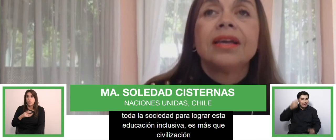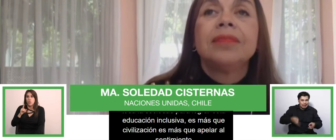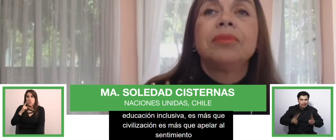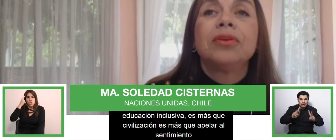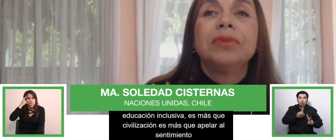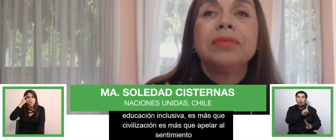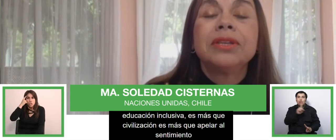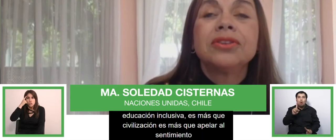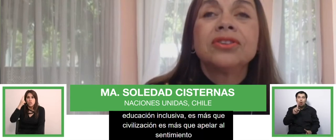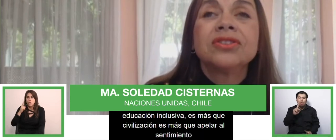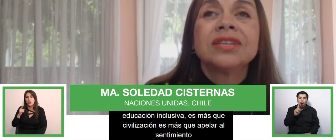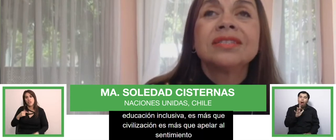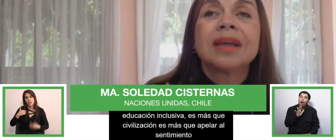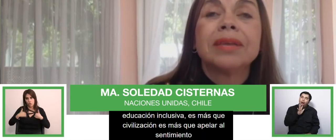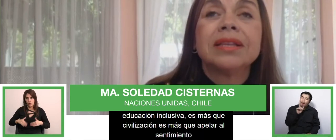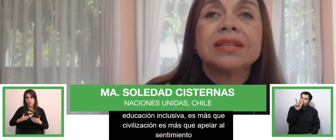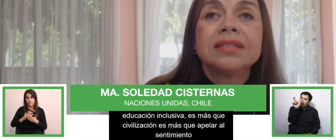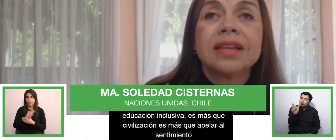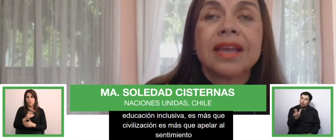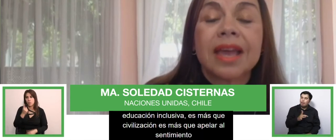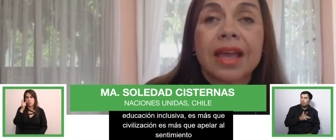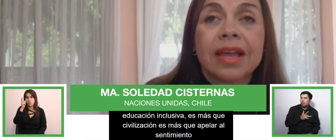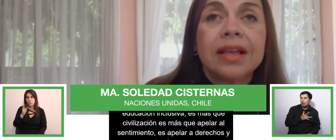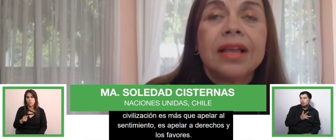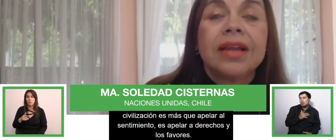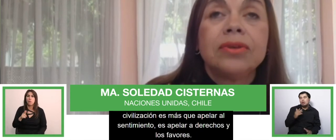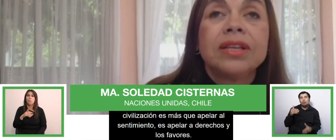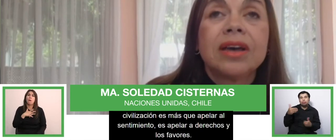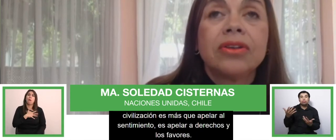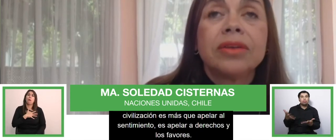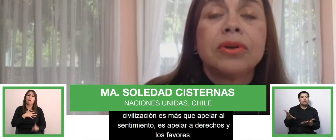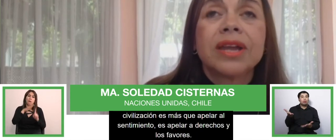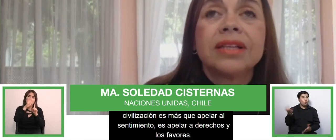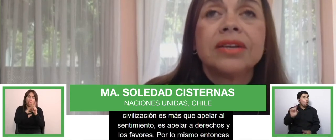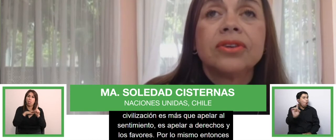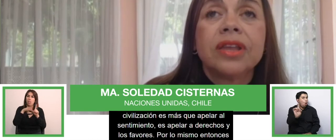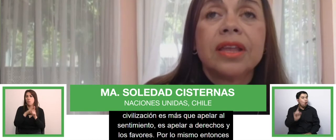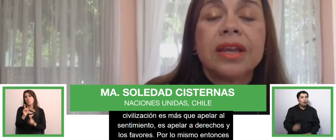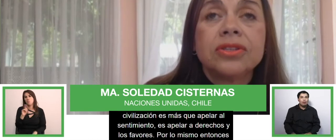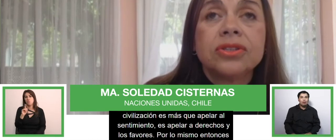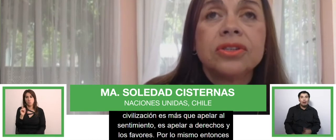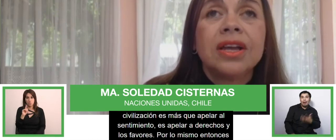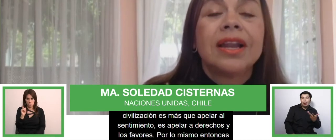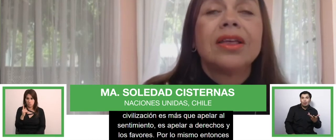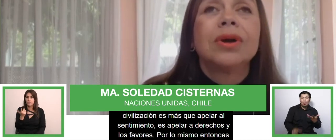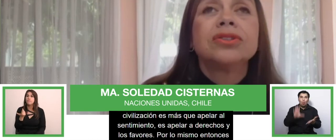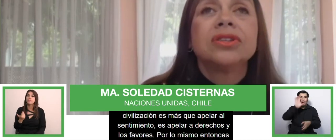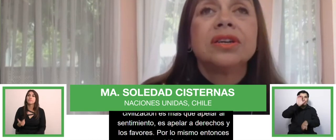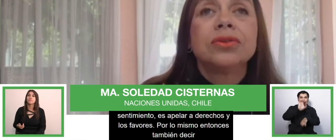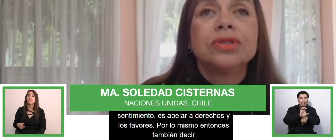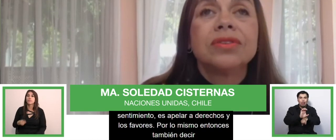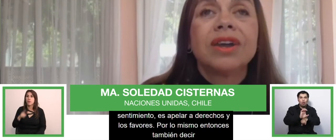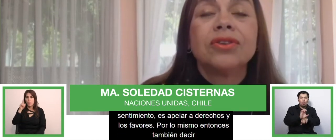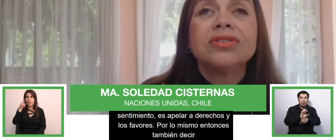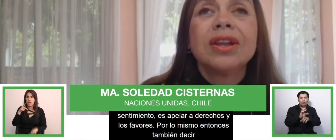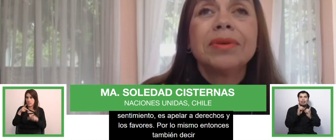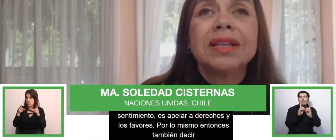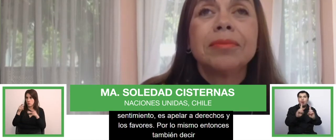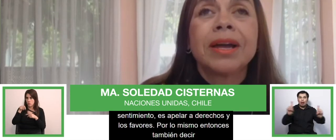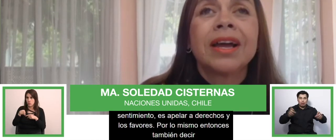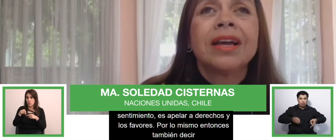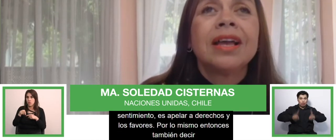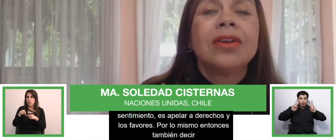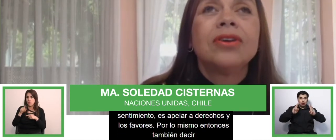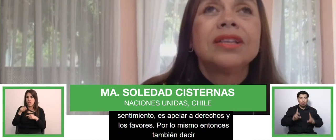Y por lo mismo entonces también decir que en un estado democrático de derecho la educación inclusiva no es